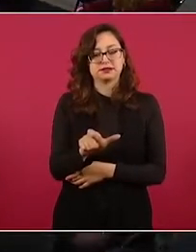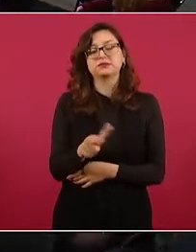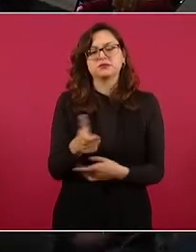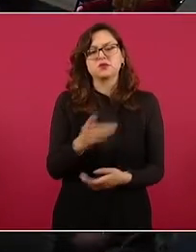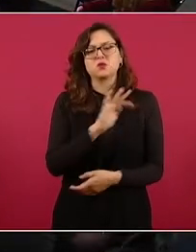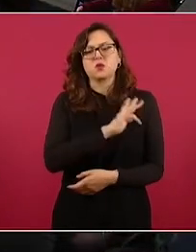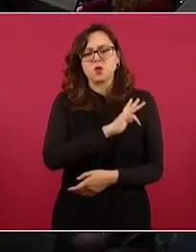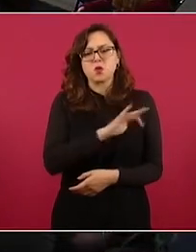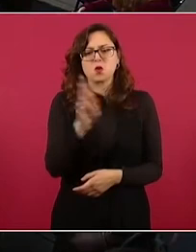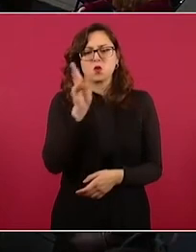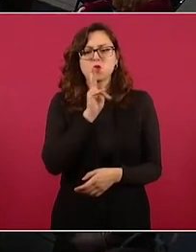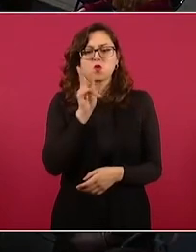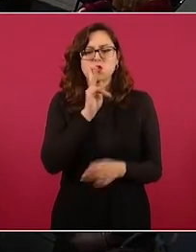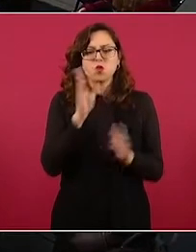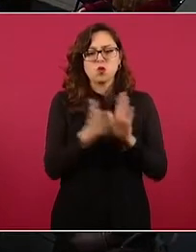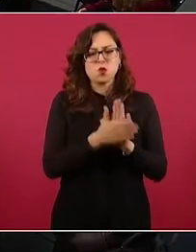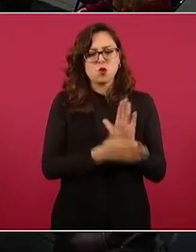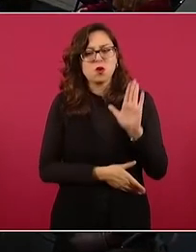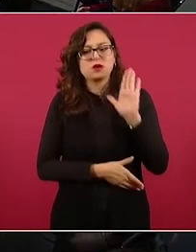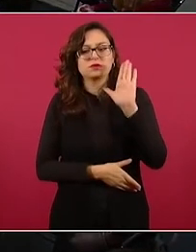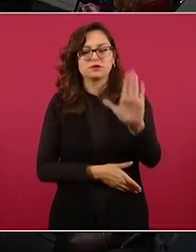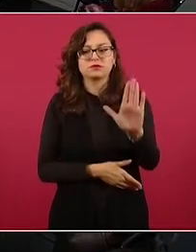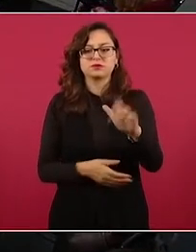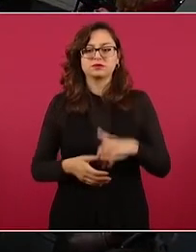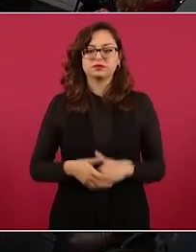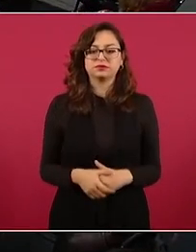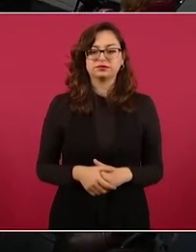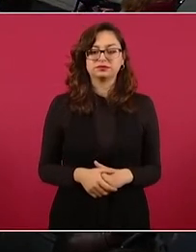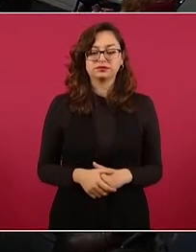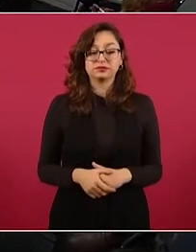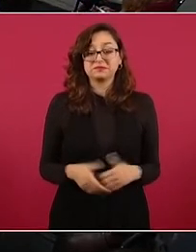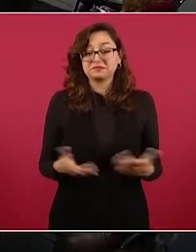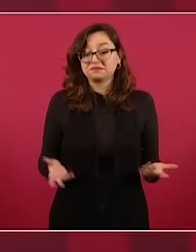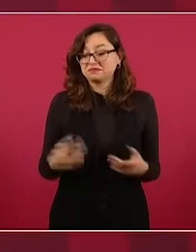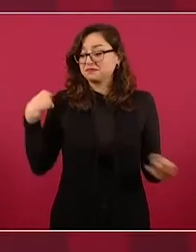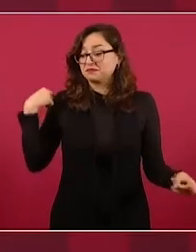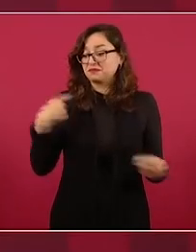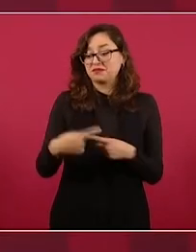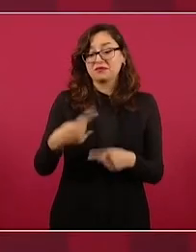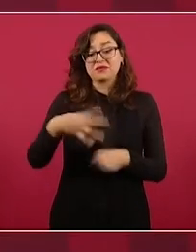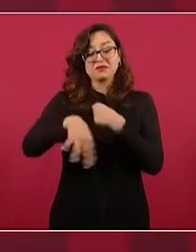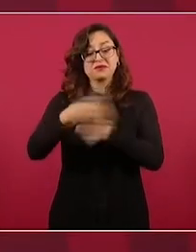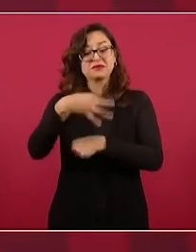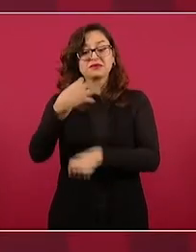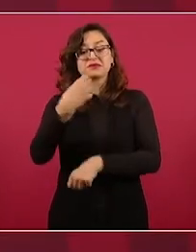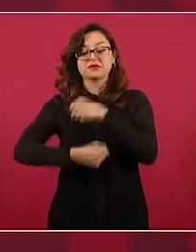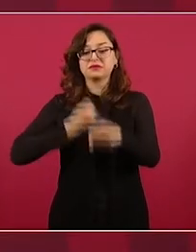con disminución en la producción de petróleo